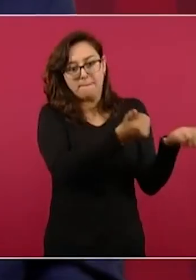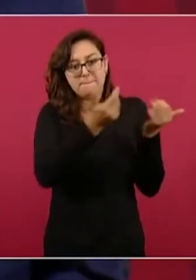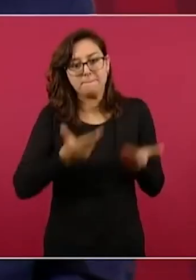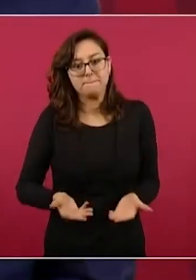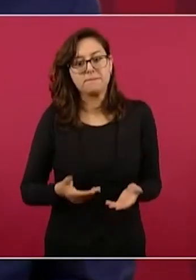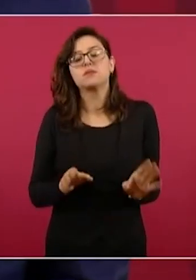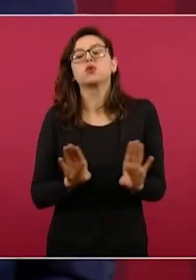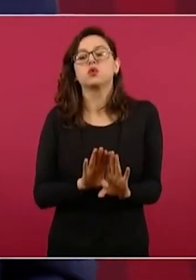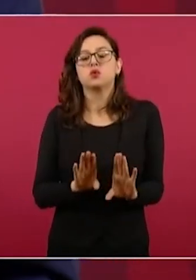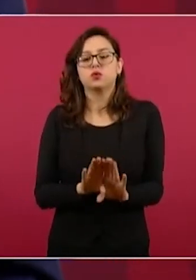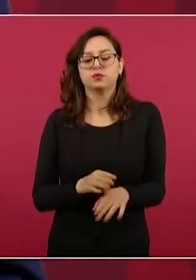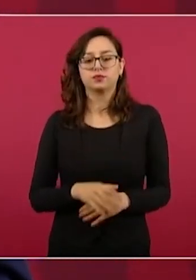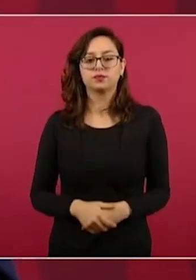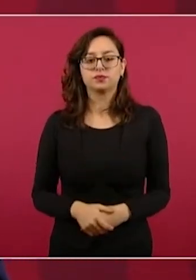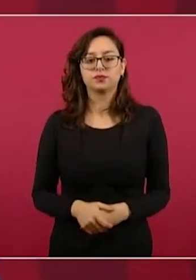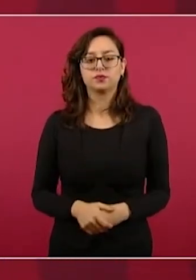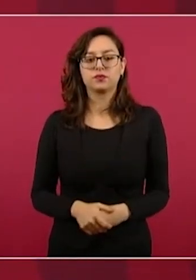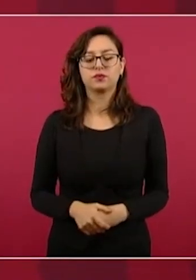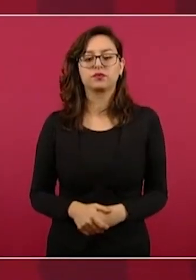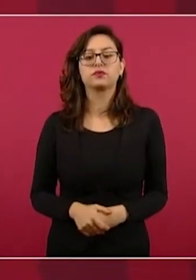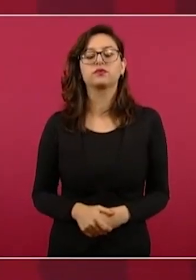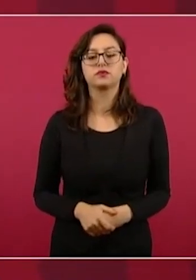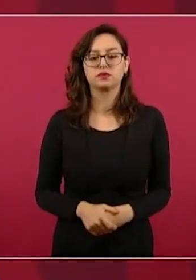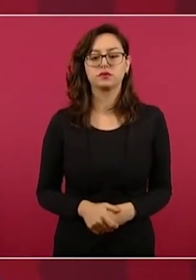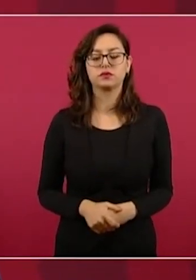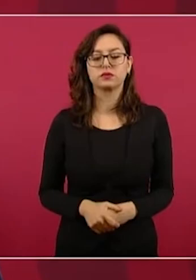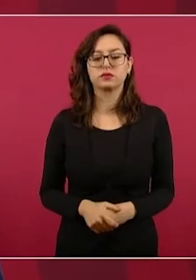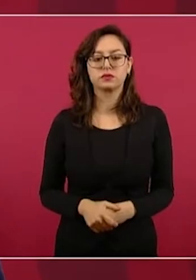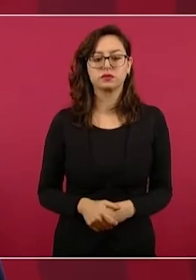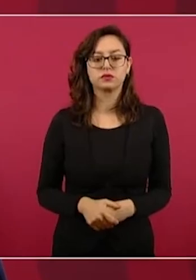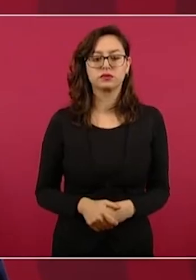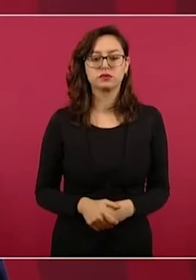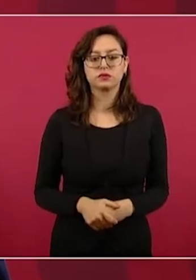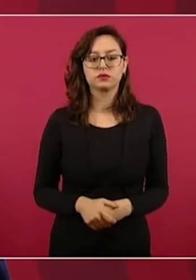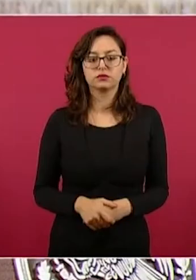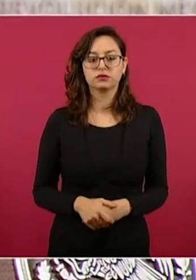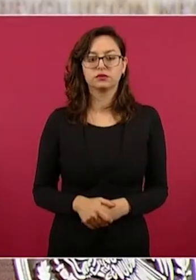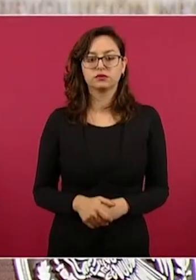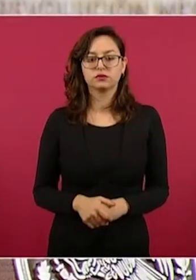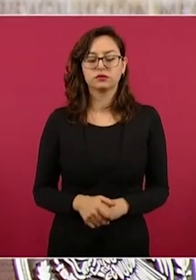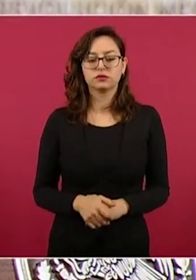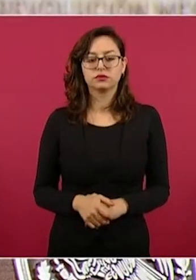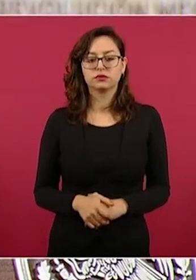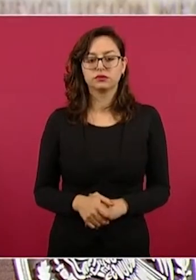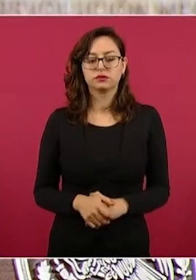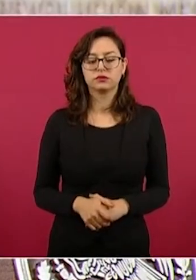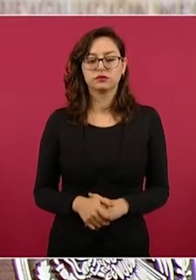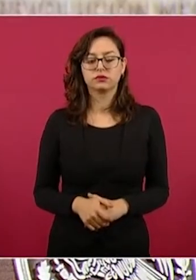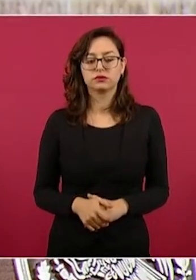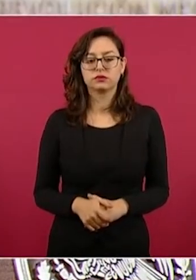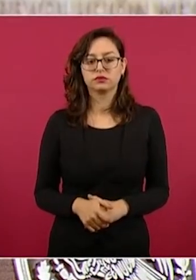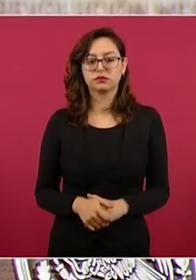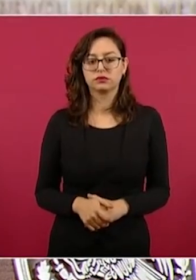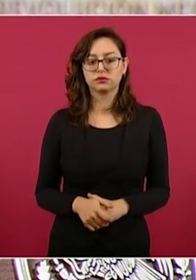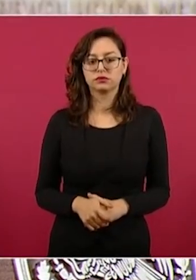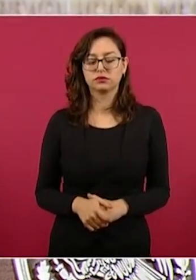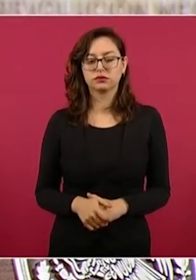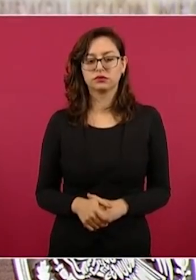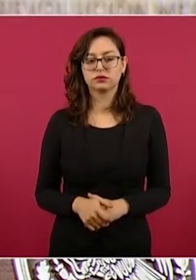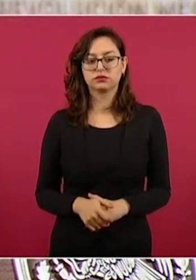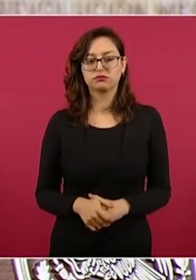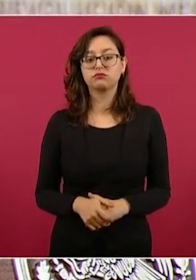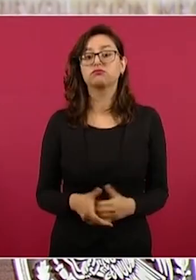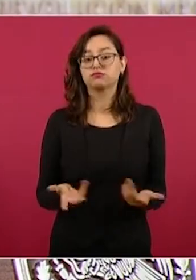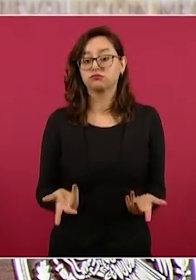Estamos atendiendo el tema del abasto de